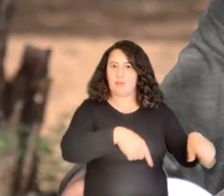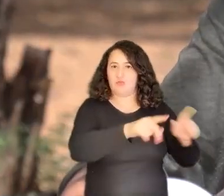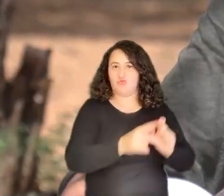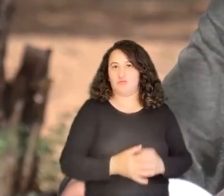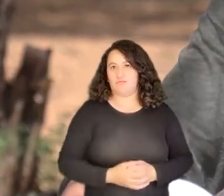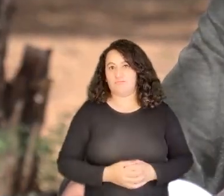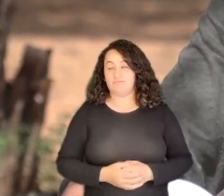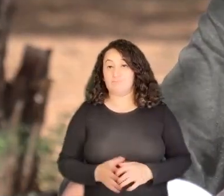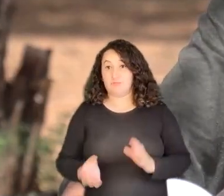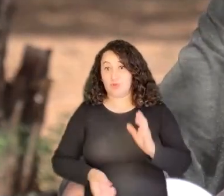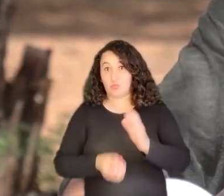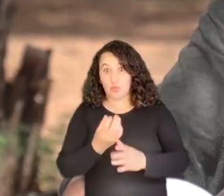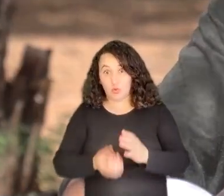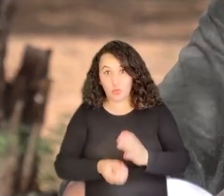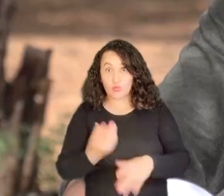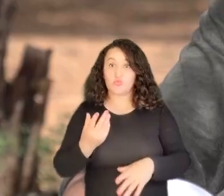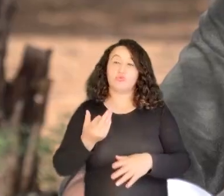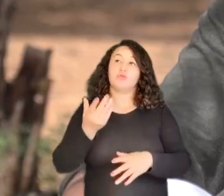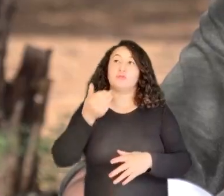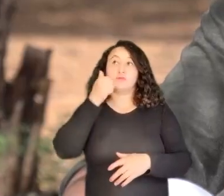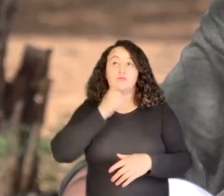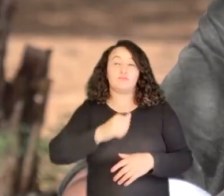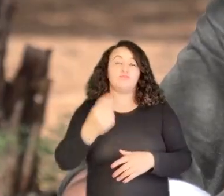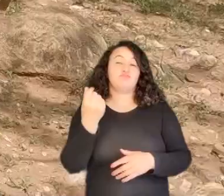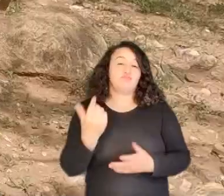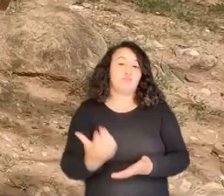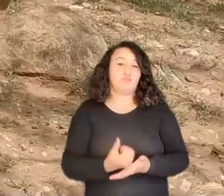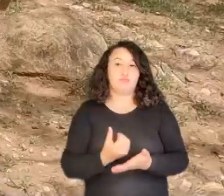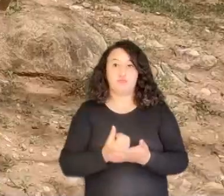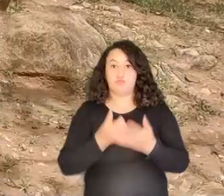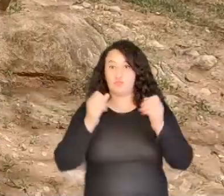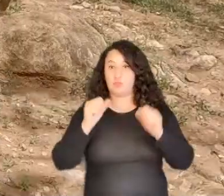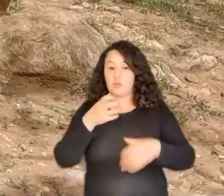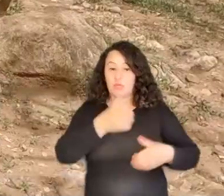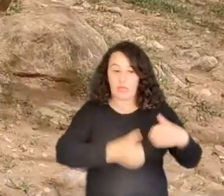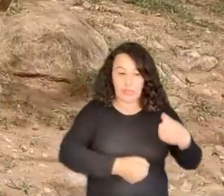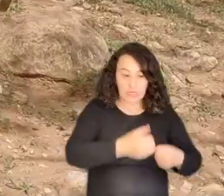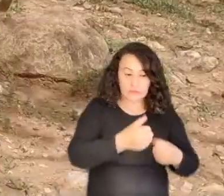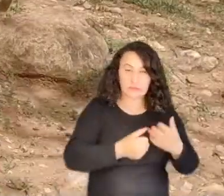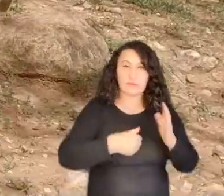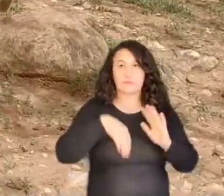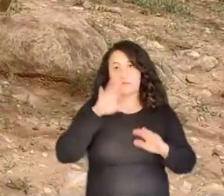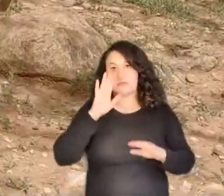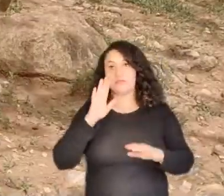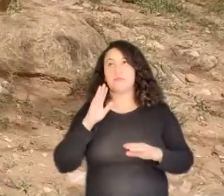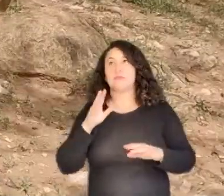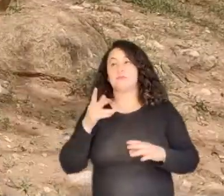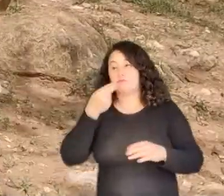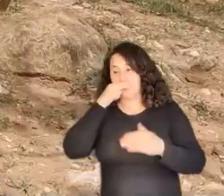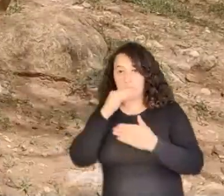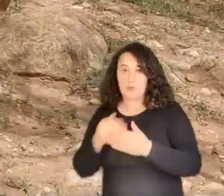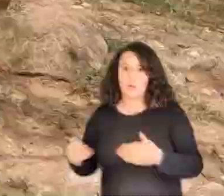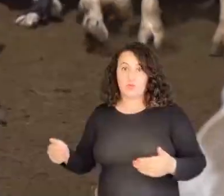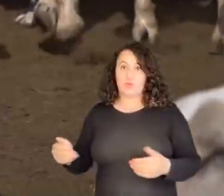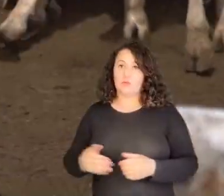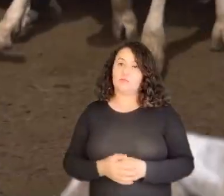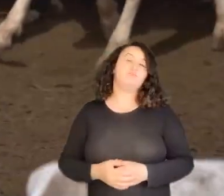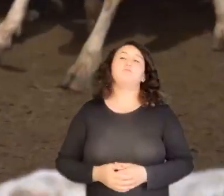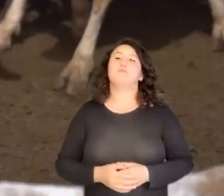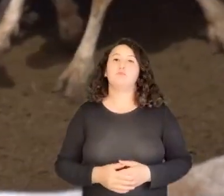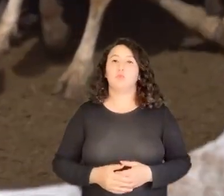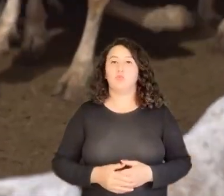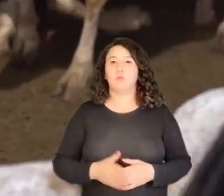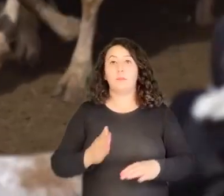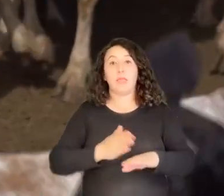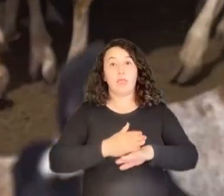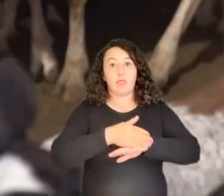Porque ellos nos producen para el diario vivir, a la leche, más que todo para los niños. Ese es